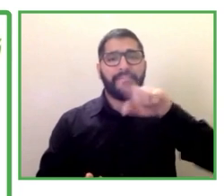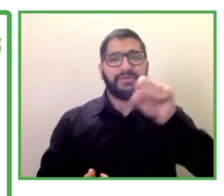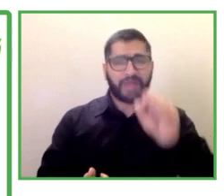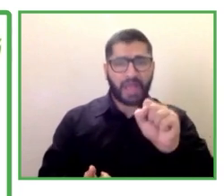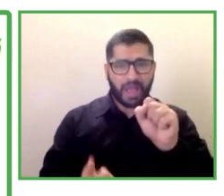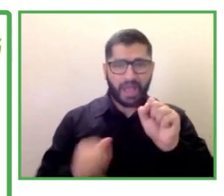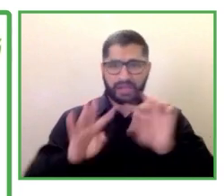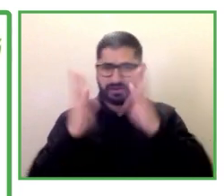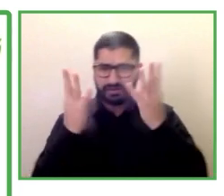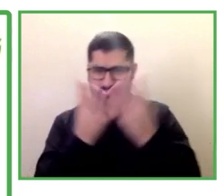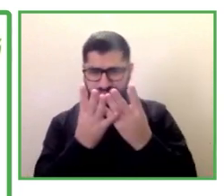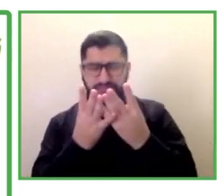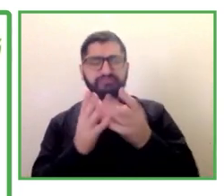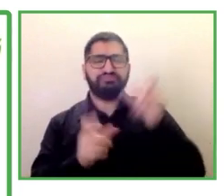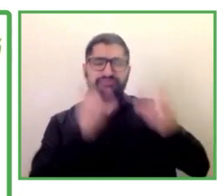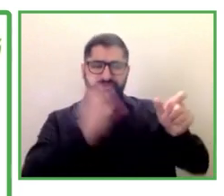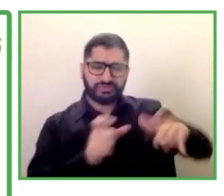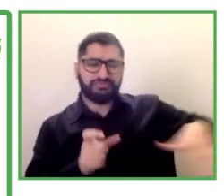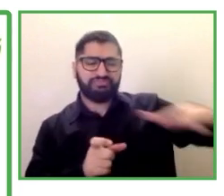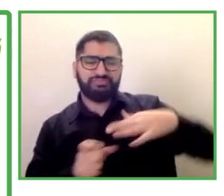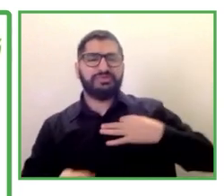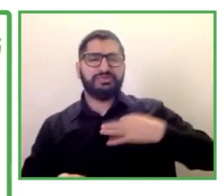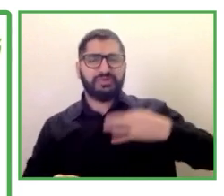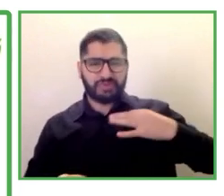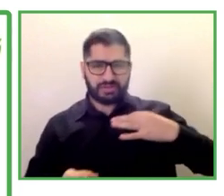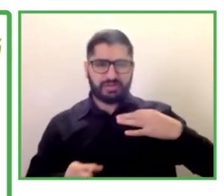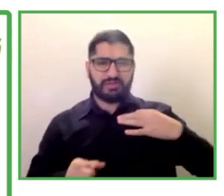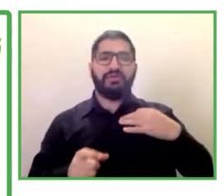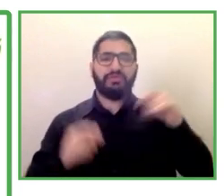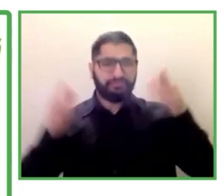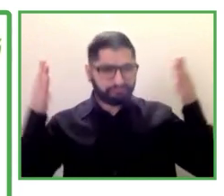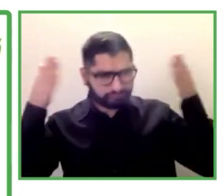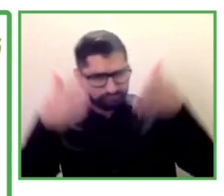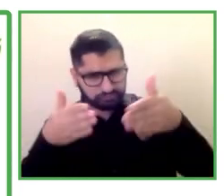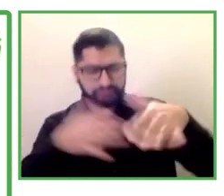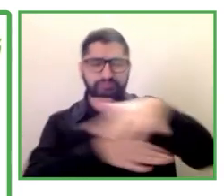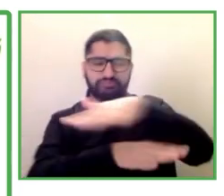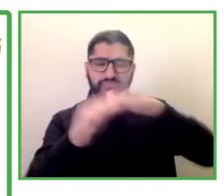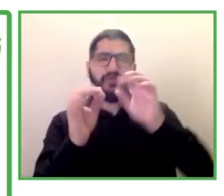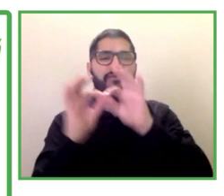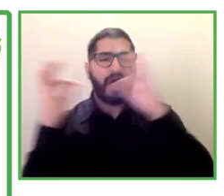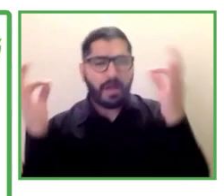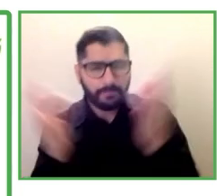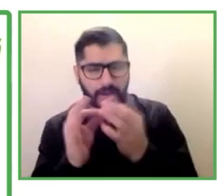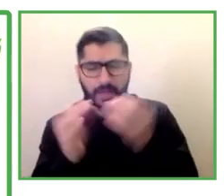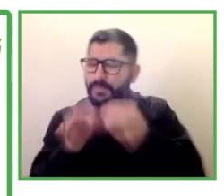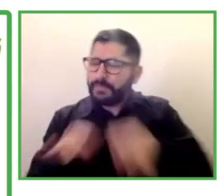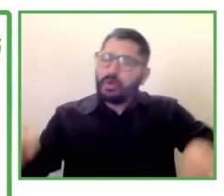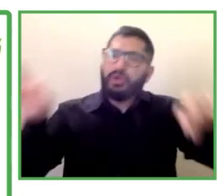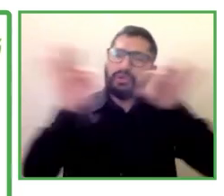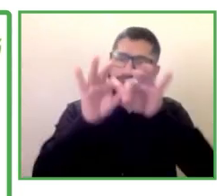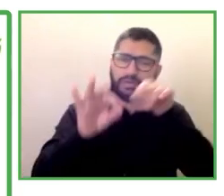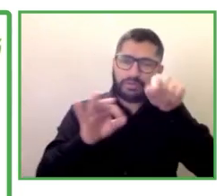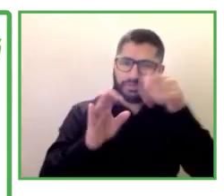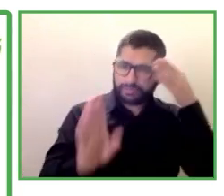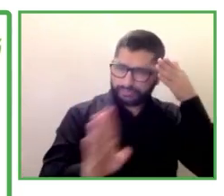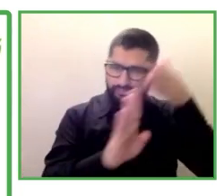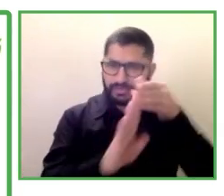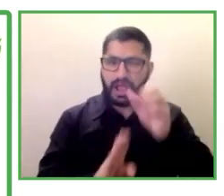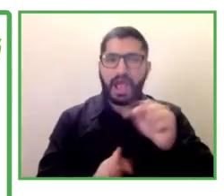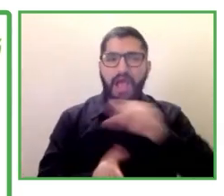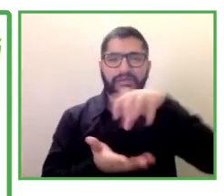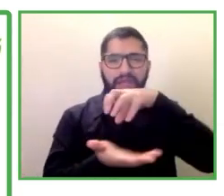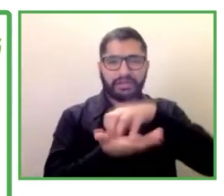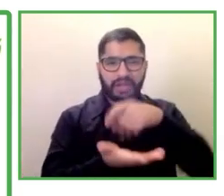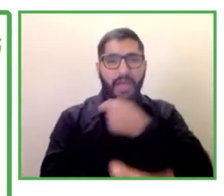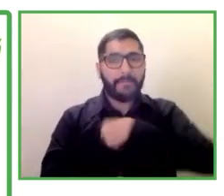familias más importantes de la provincia de Alicante, en el sureste de España y en la actualidad APSA atiende a cerca de